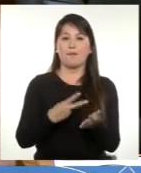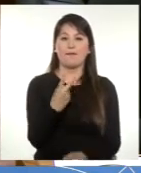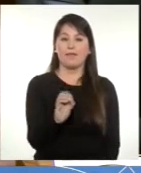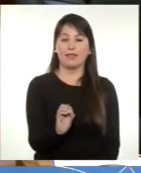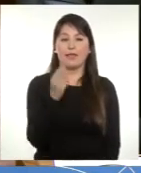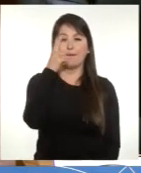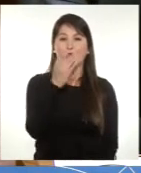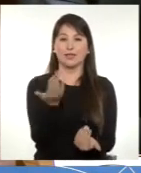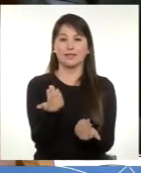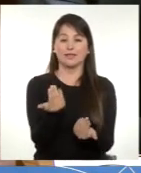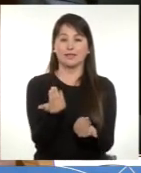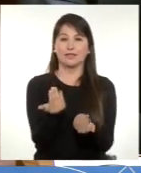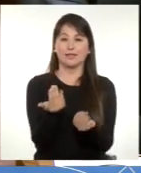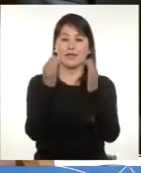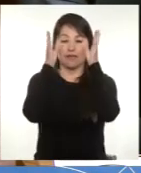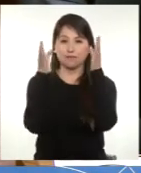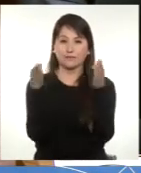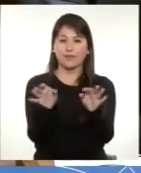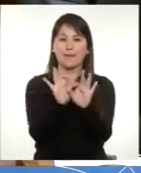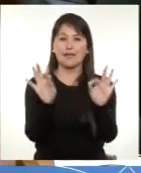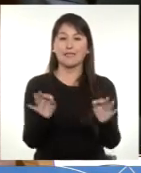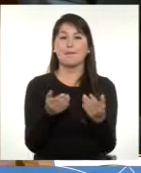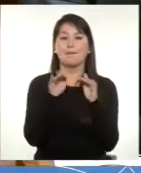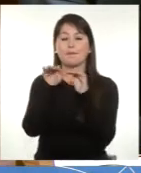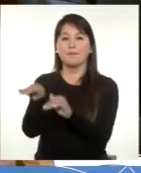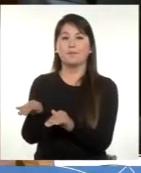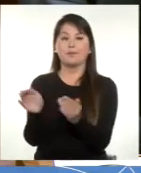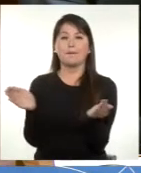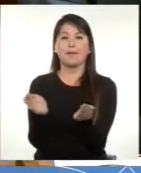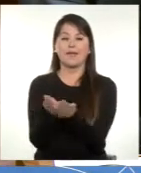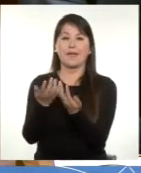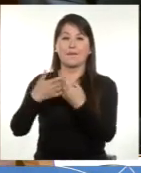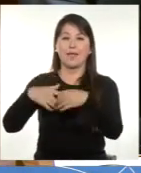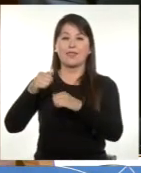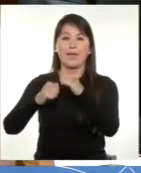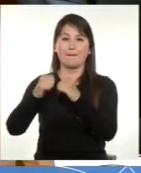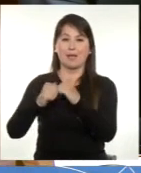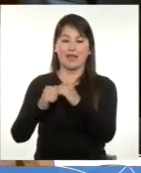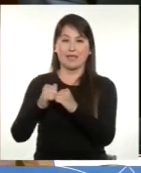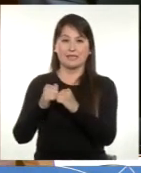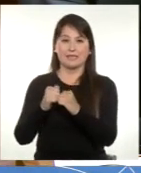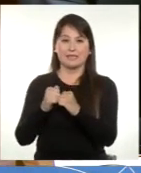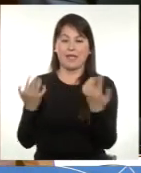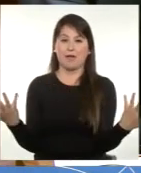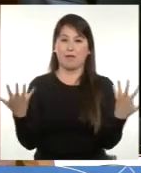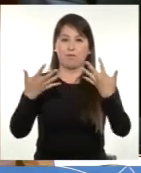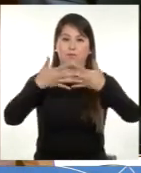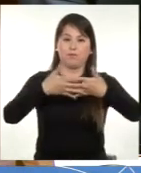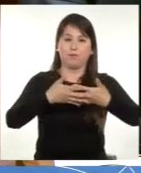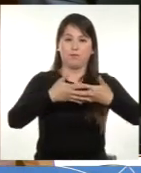Pero se requiere, señor presidente, colocar un foco especial en apoyar a las pequeñas empresas, que articule los diversos instrumentos